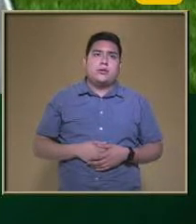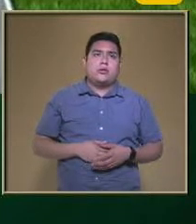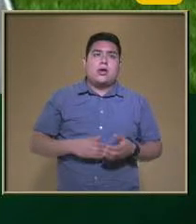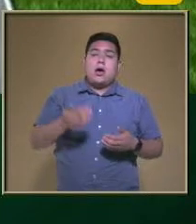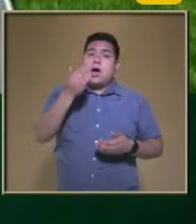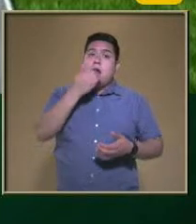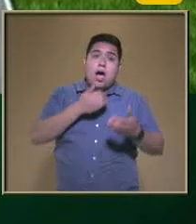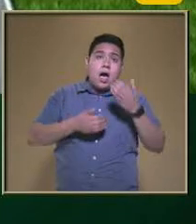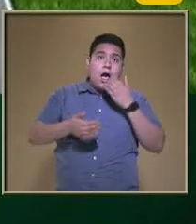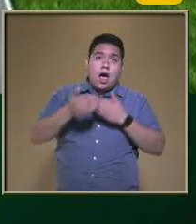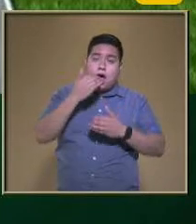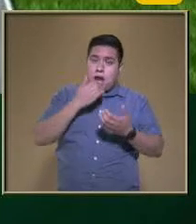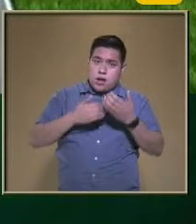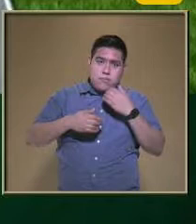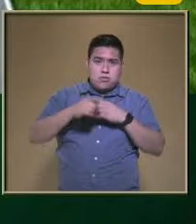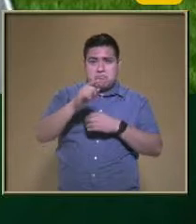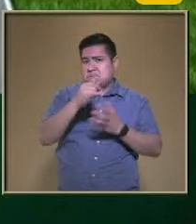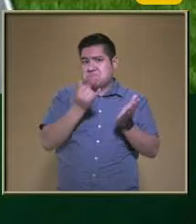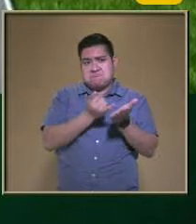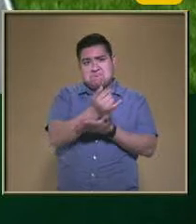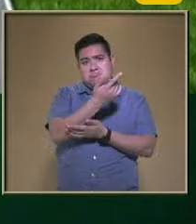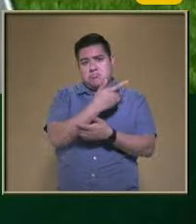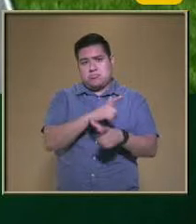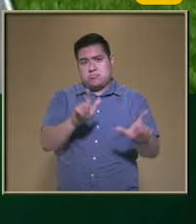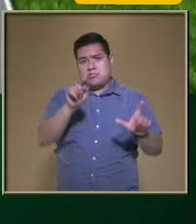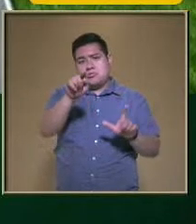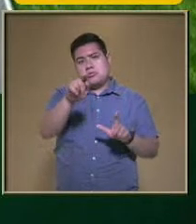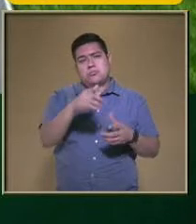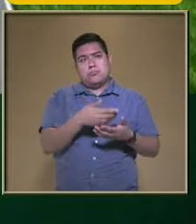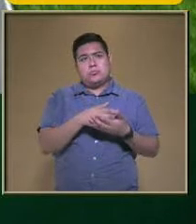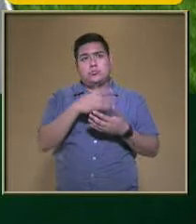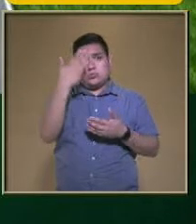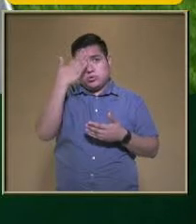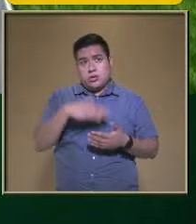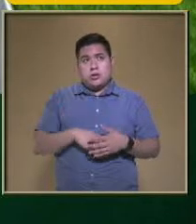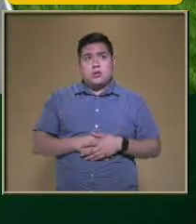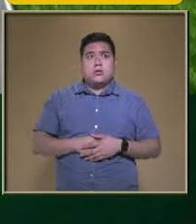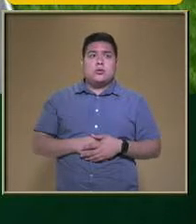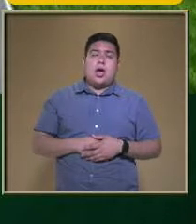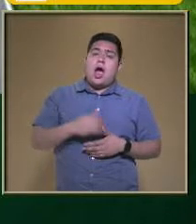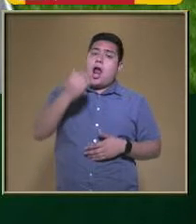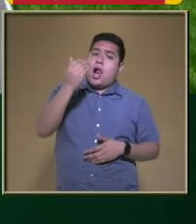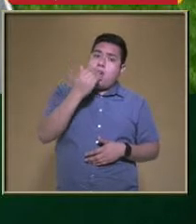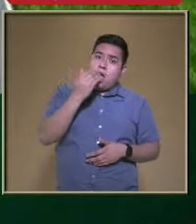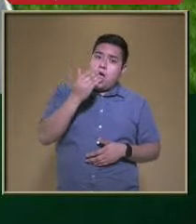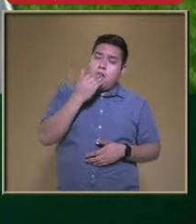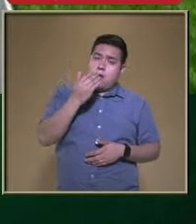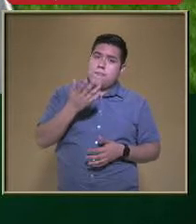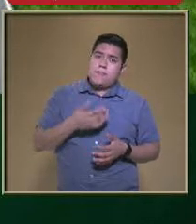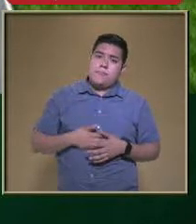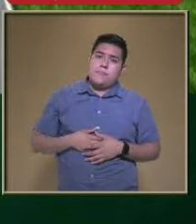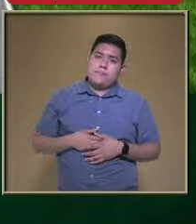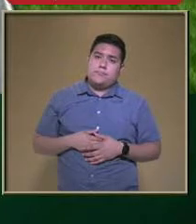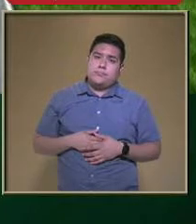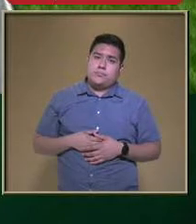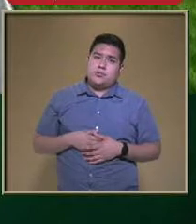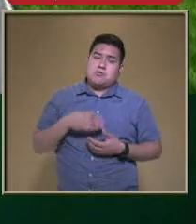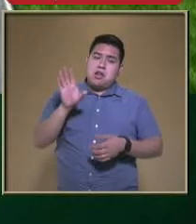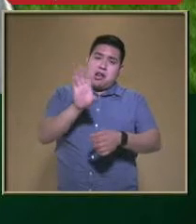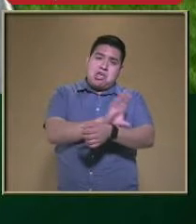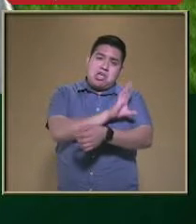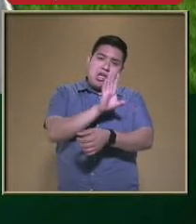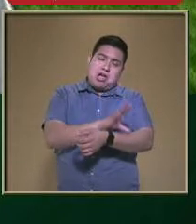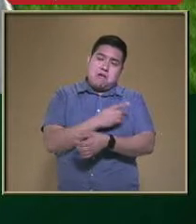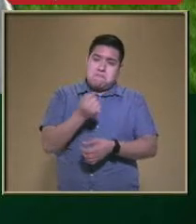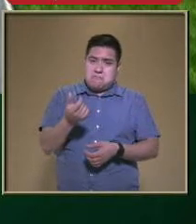alimentación Es un proceso voluntario Tú vas a elegir Qué camino seguir Si alimentos Que te proporcionen Poca energía Pero